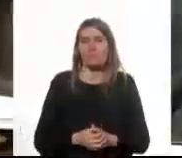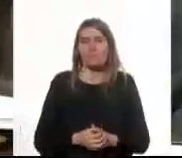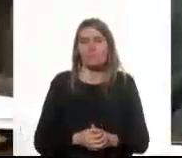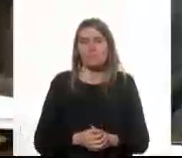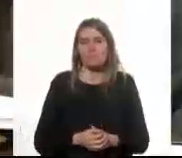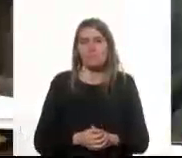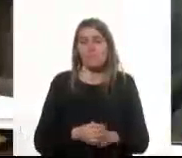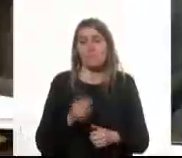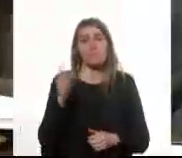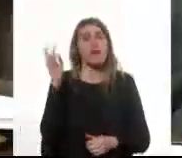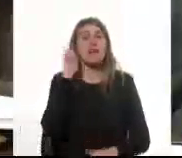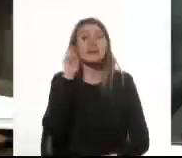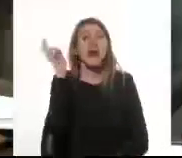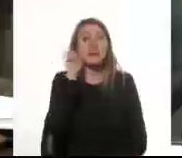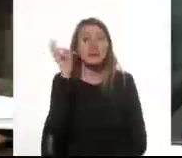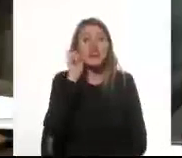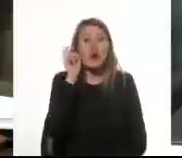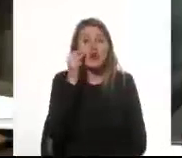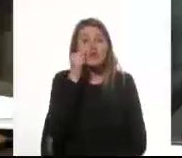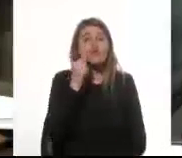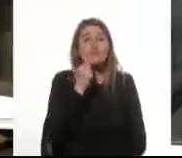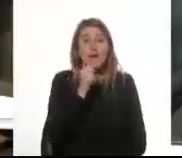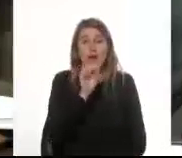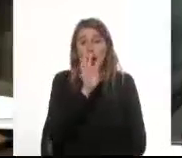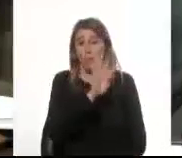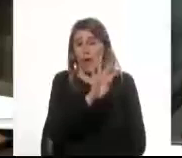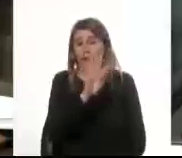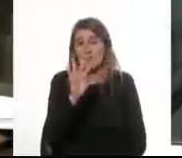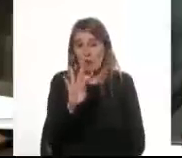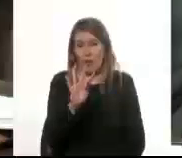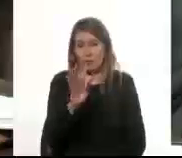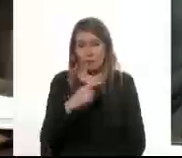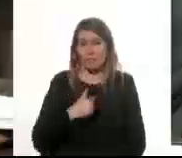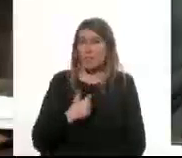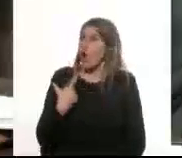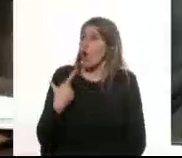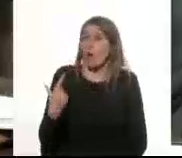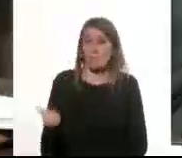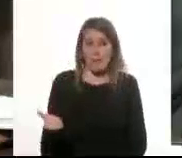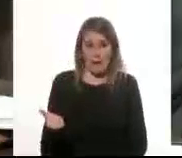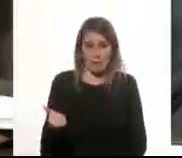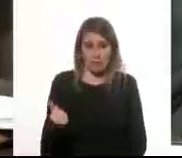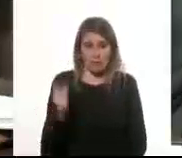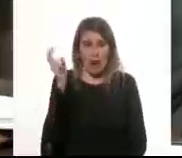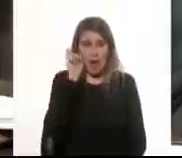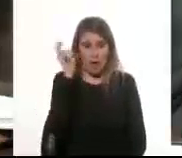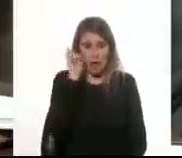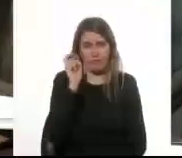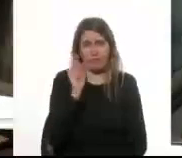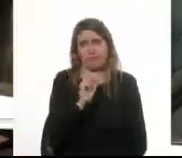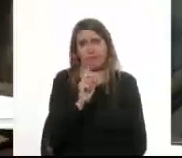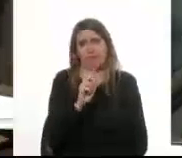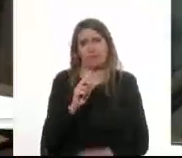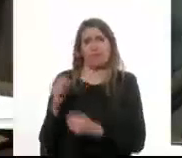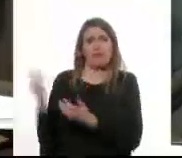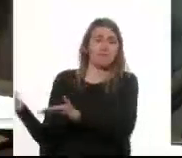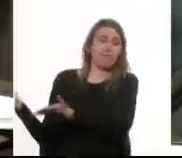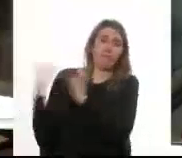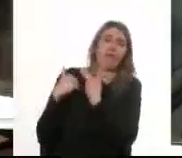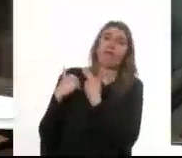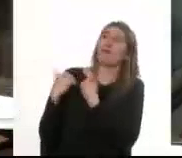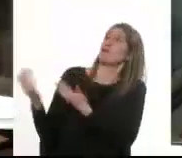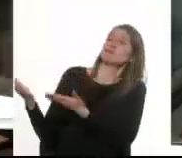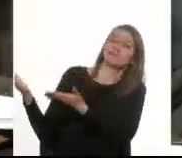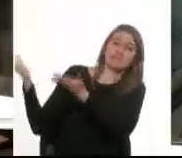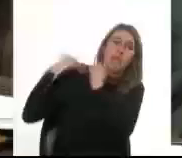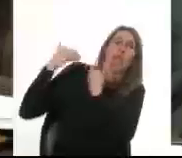La Radio 44 No la compramos Nos la tiraron por la cabeza